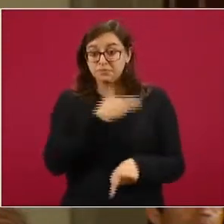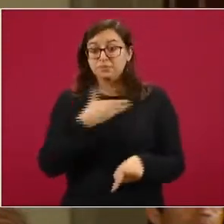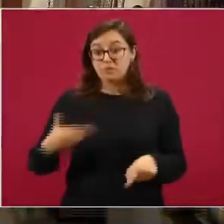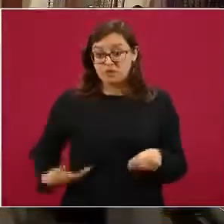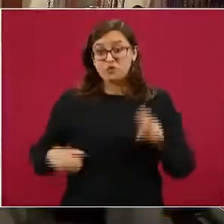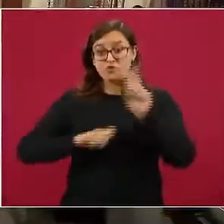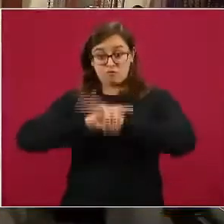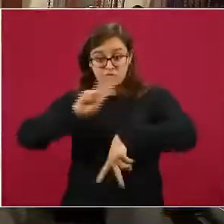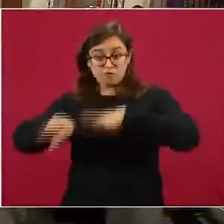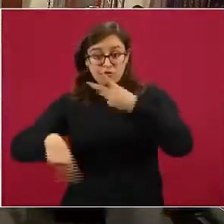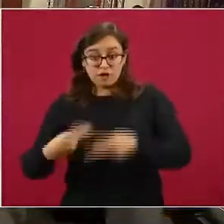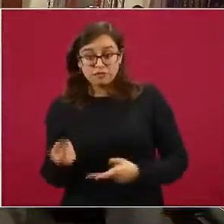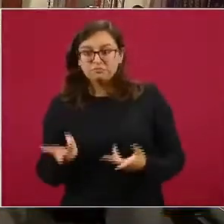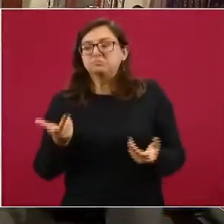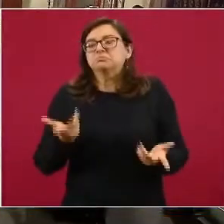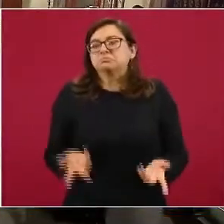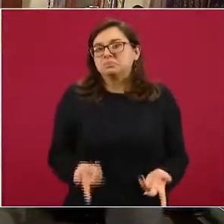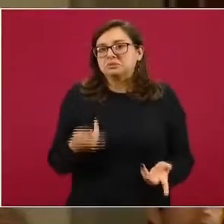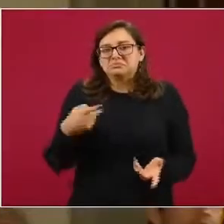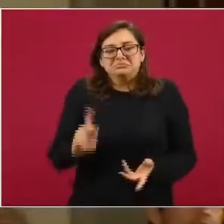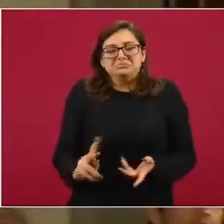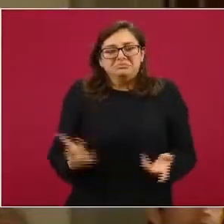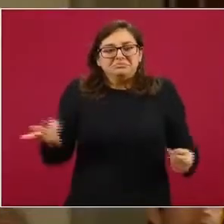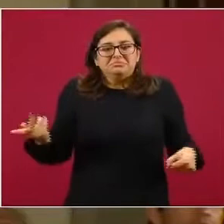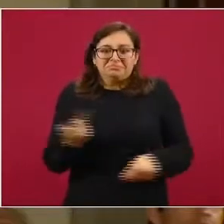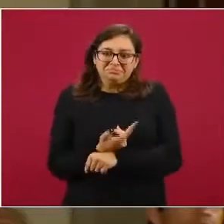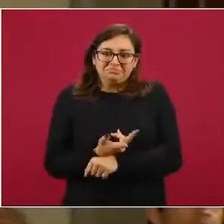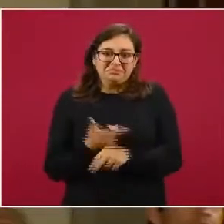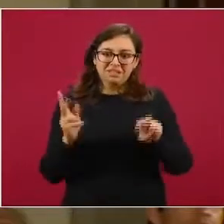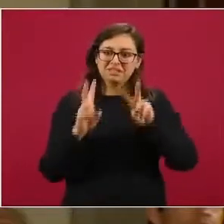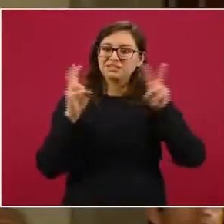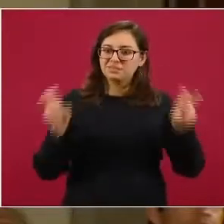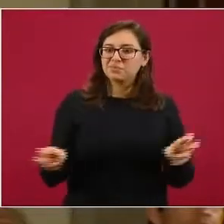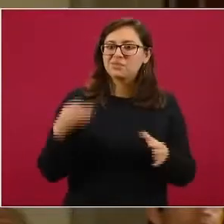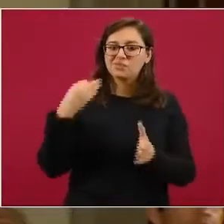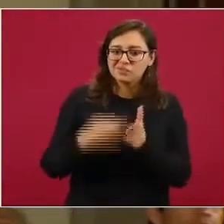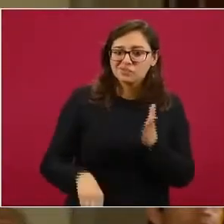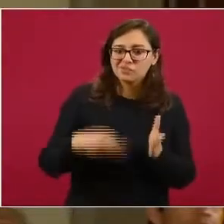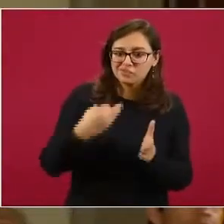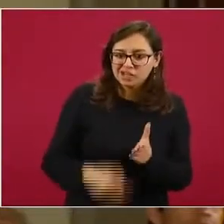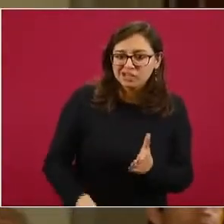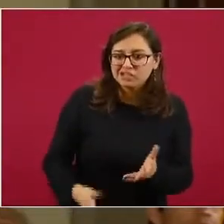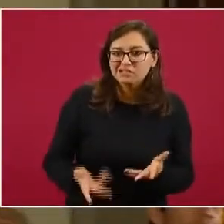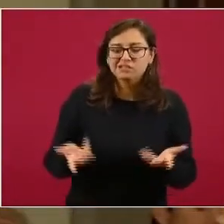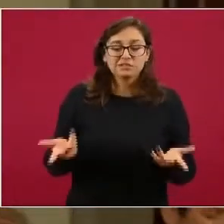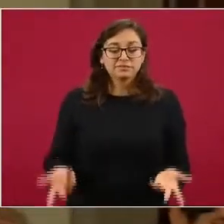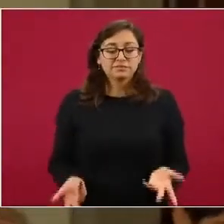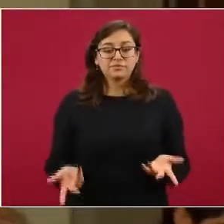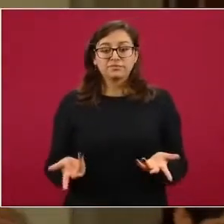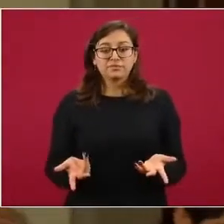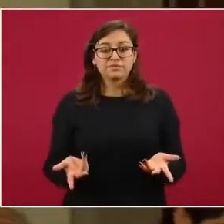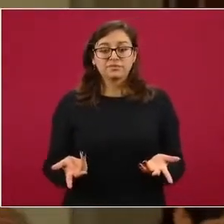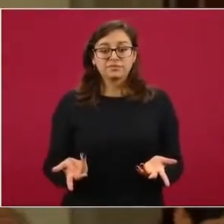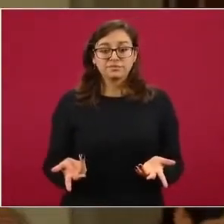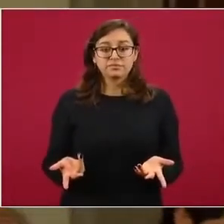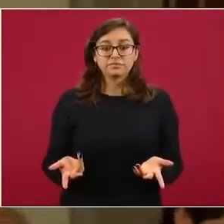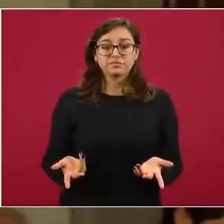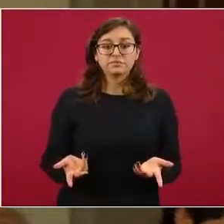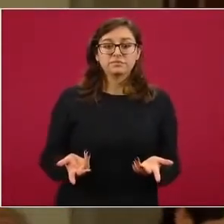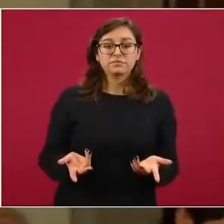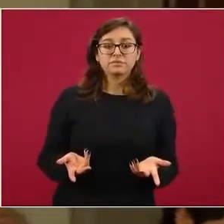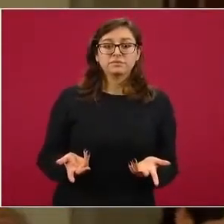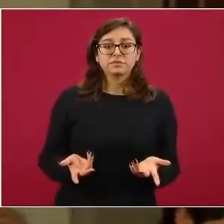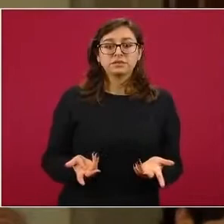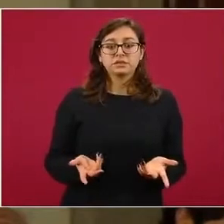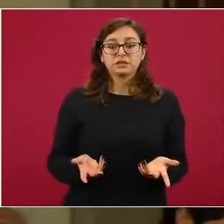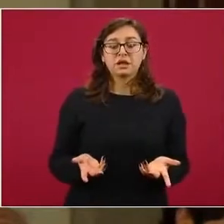mismo planteamiento, me han pedido que también se plantee este tema en específico, y doctor, ahorita antes de